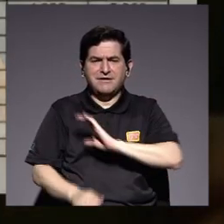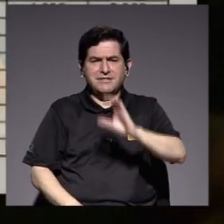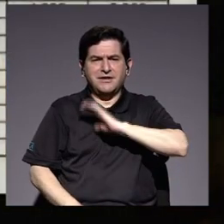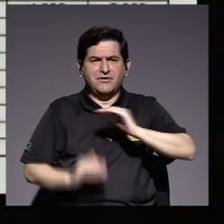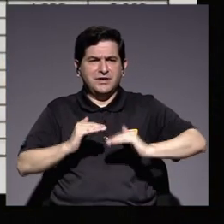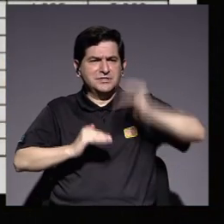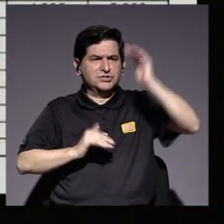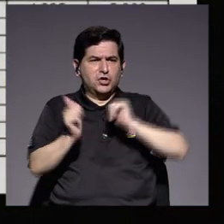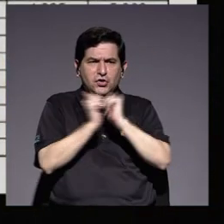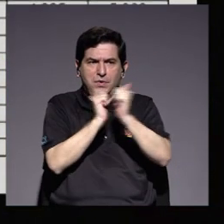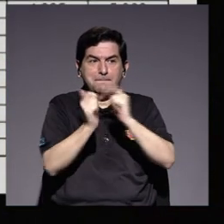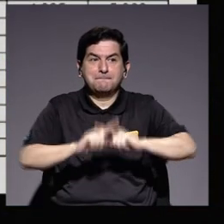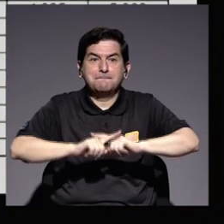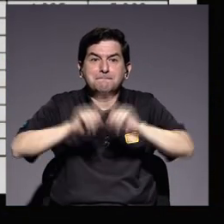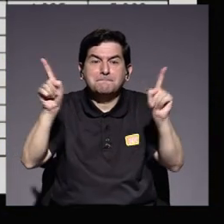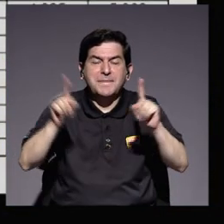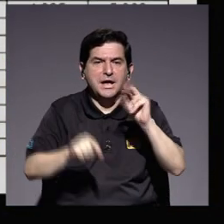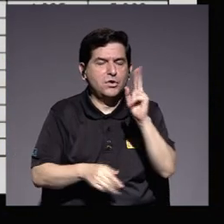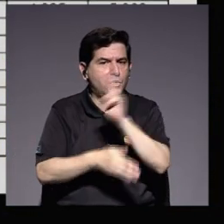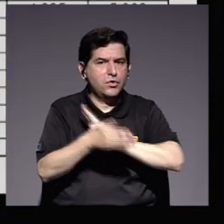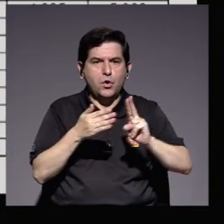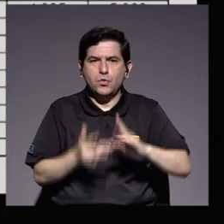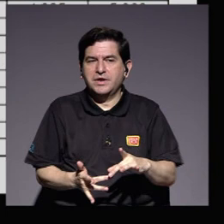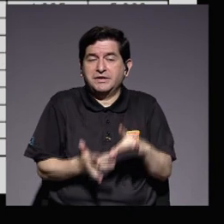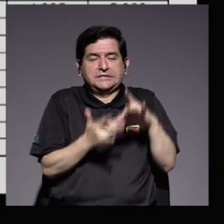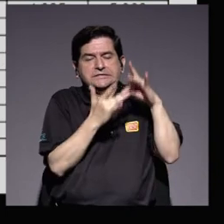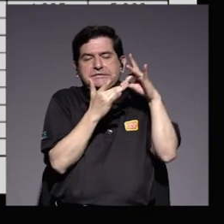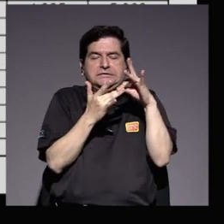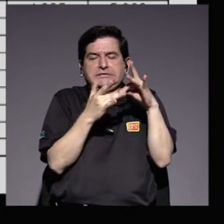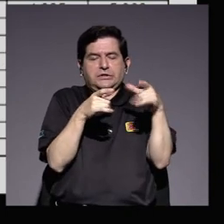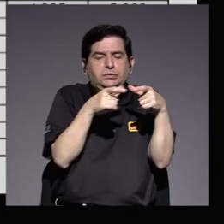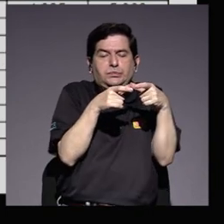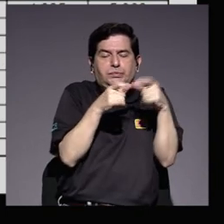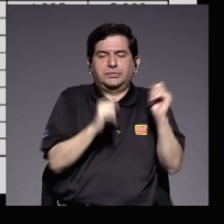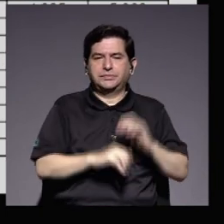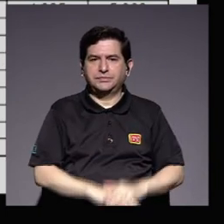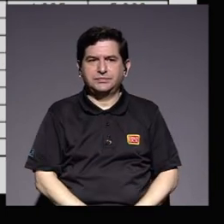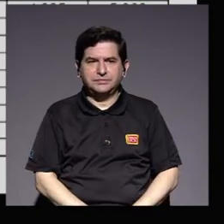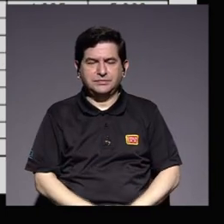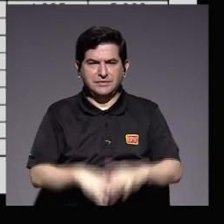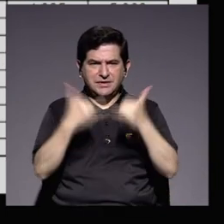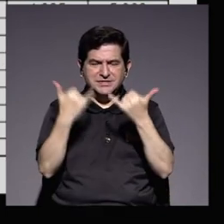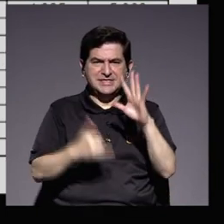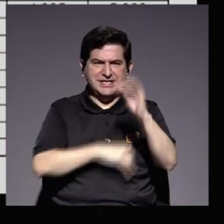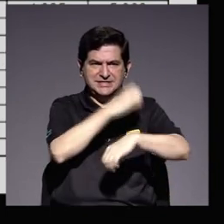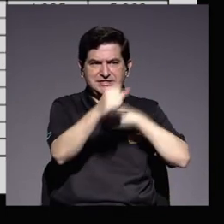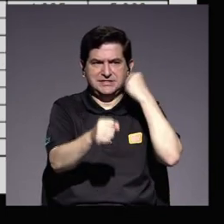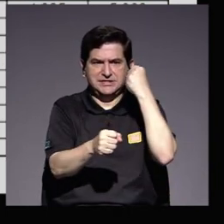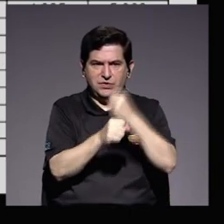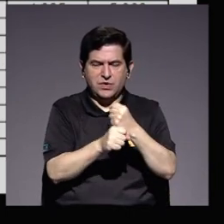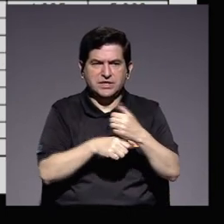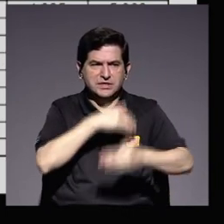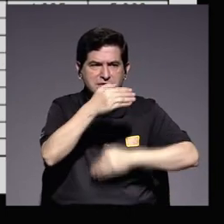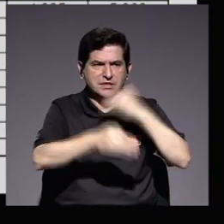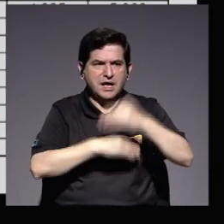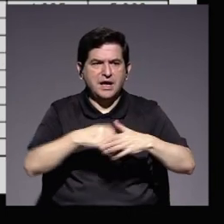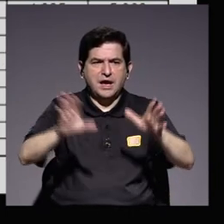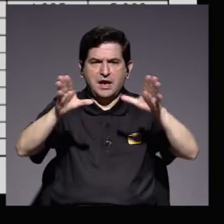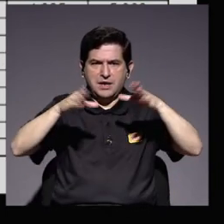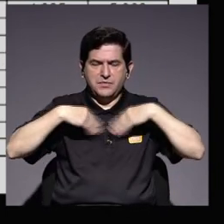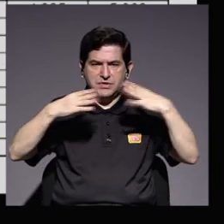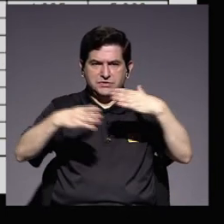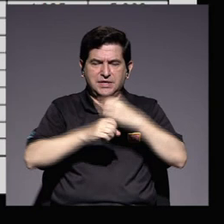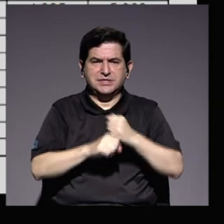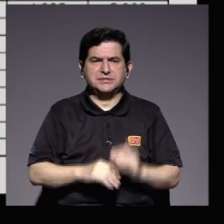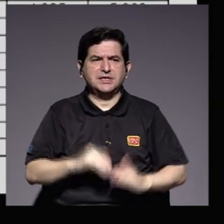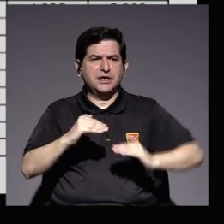sin embargo no es una universidad exclusiva desde hace más de 50 años el proceso de admisión se realiza